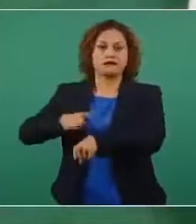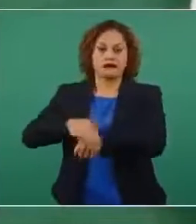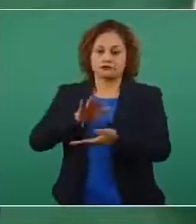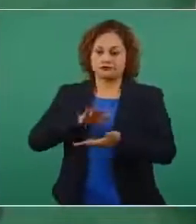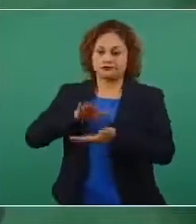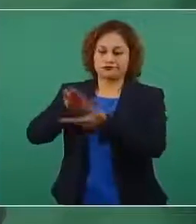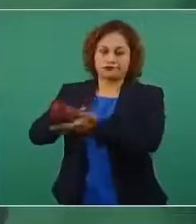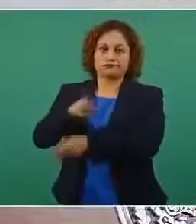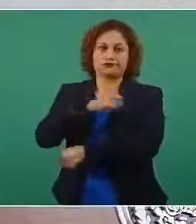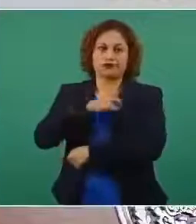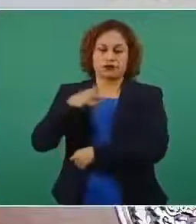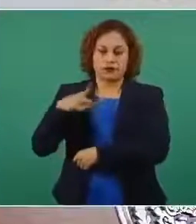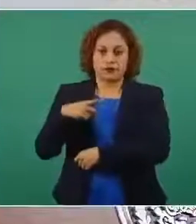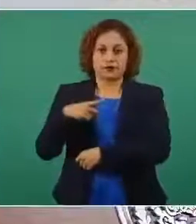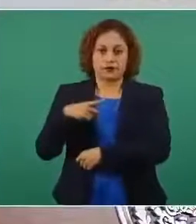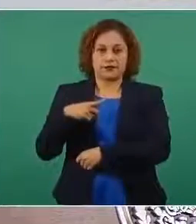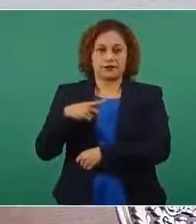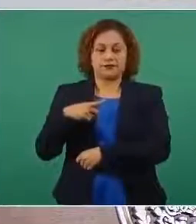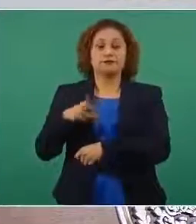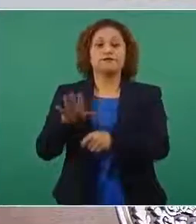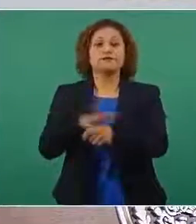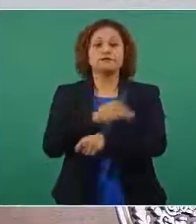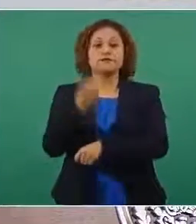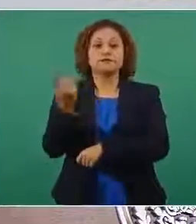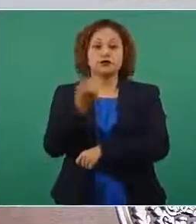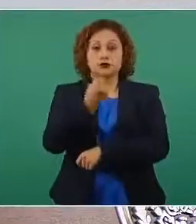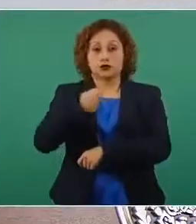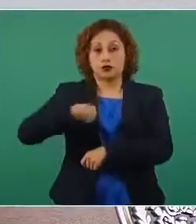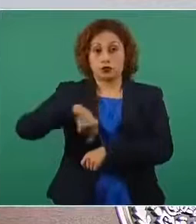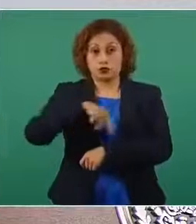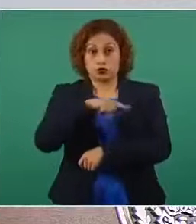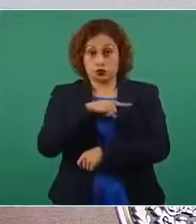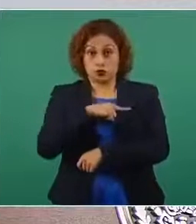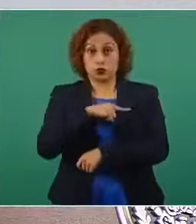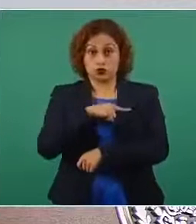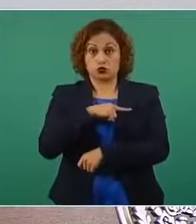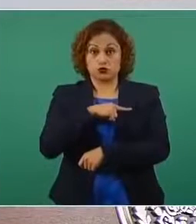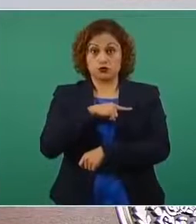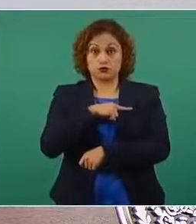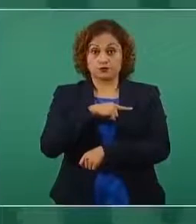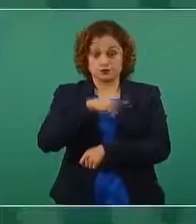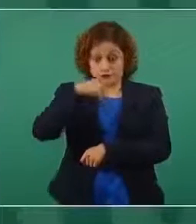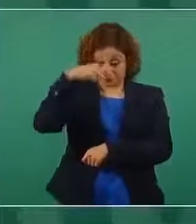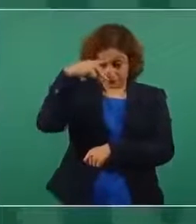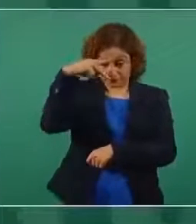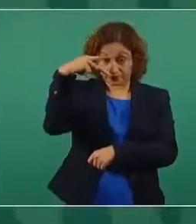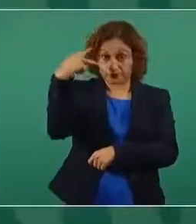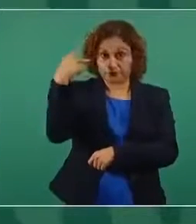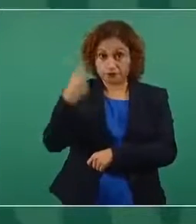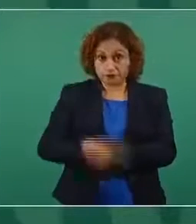ser el asmerreír de nadie